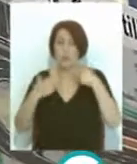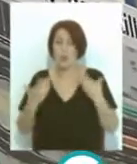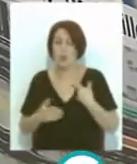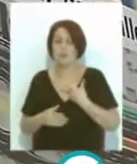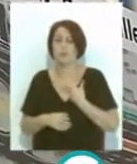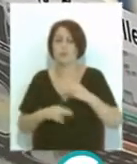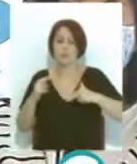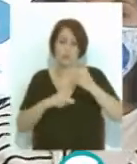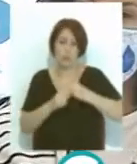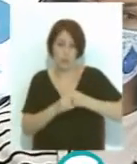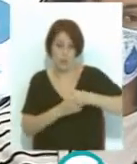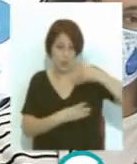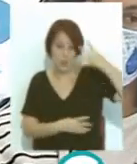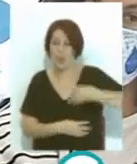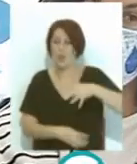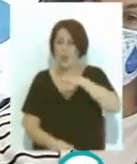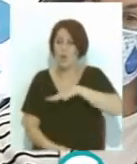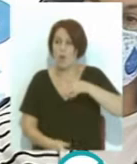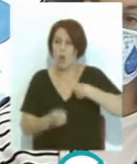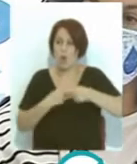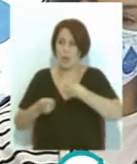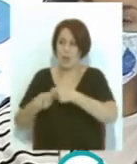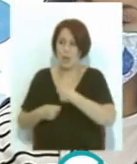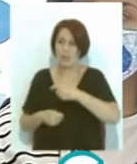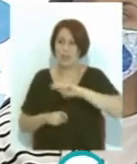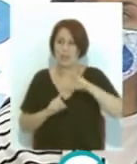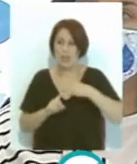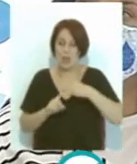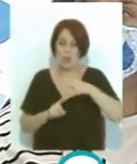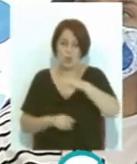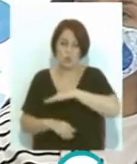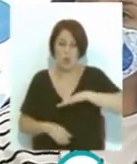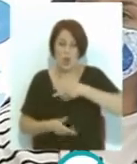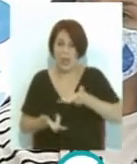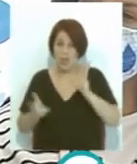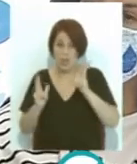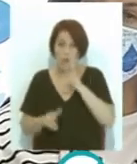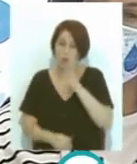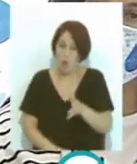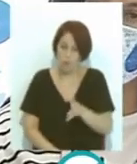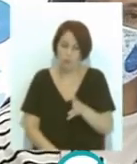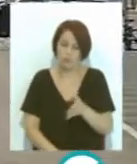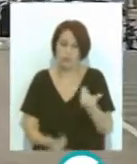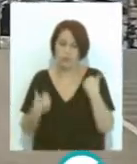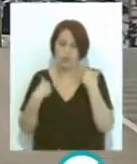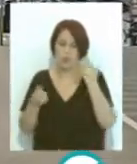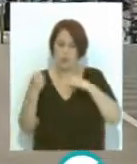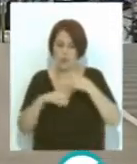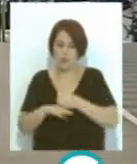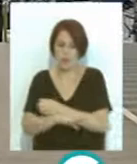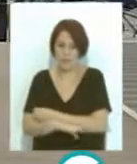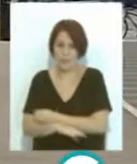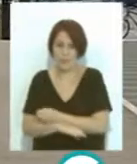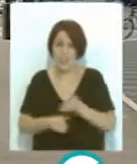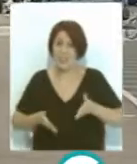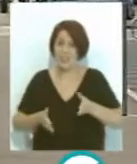construcción de edificios y de espacios comerciales y terciarios en los suelos liberados por las actuaciones ferroviarias La